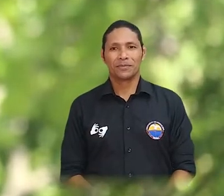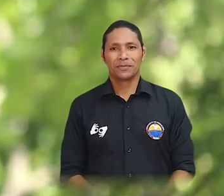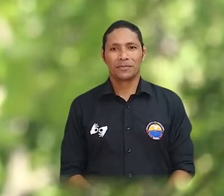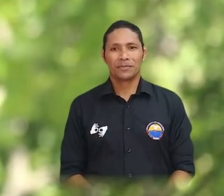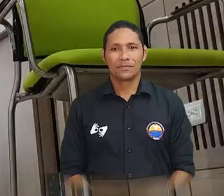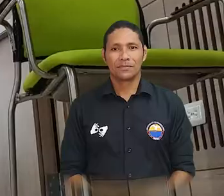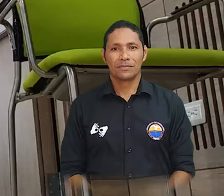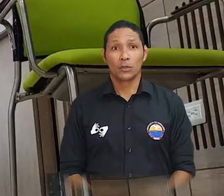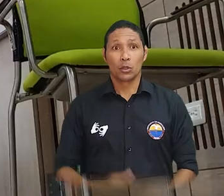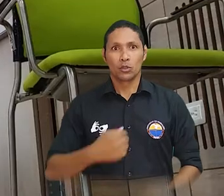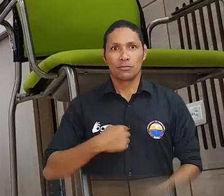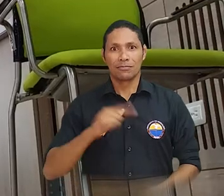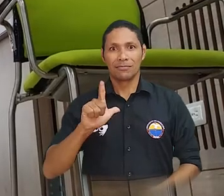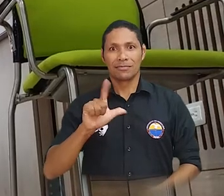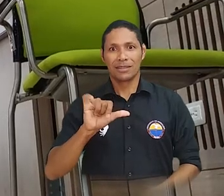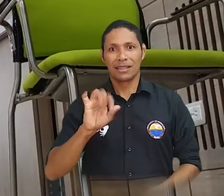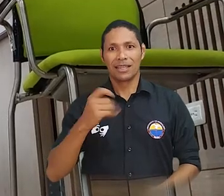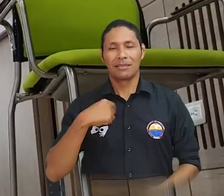graduación.